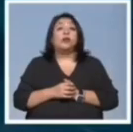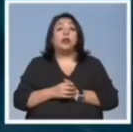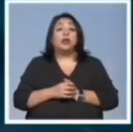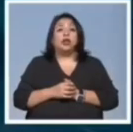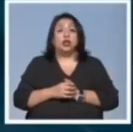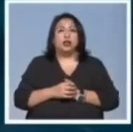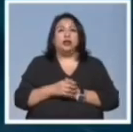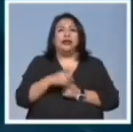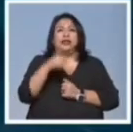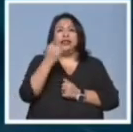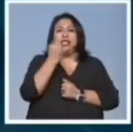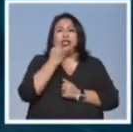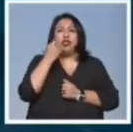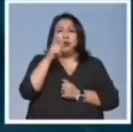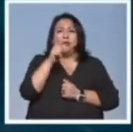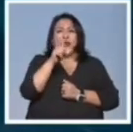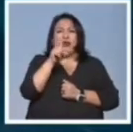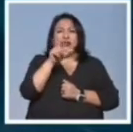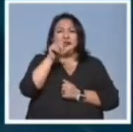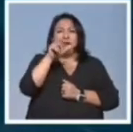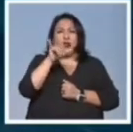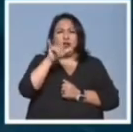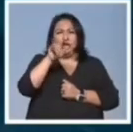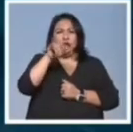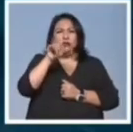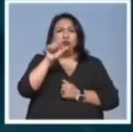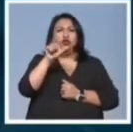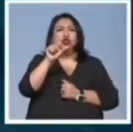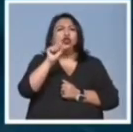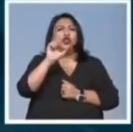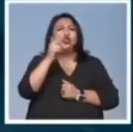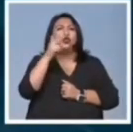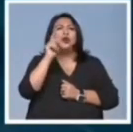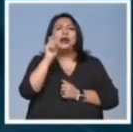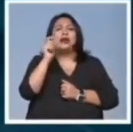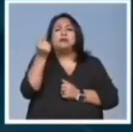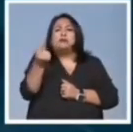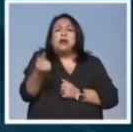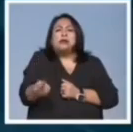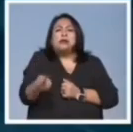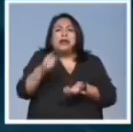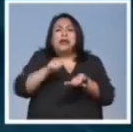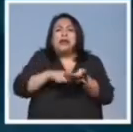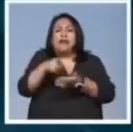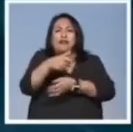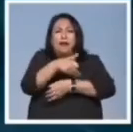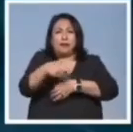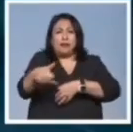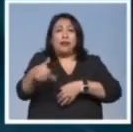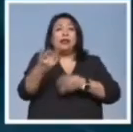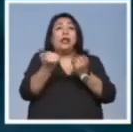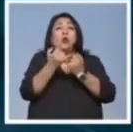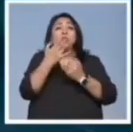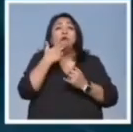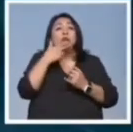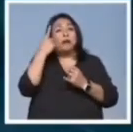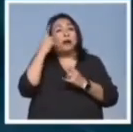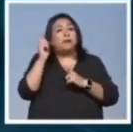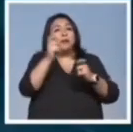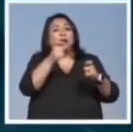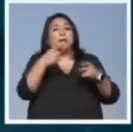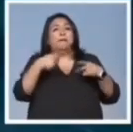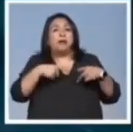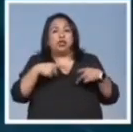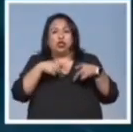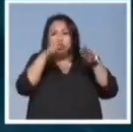Xunca, en el idioma zapoteco del Istmo de Tehuantepec, significa la más pequeña de la familia. También se usa para designar a las